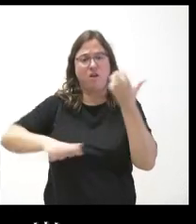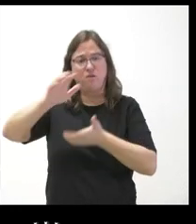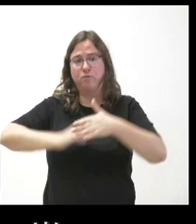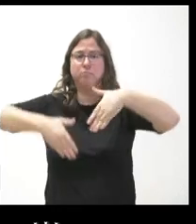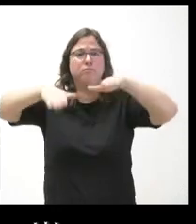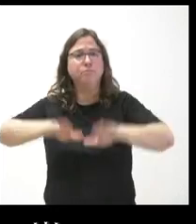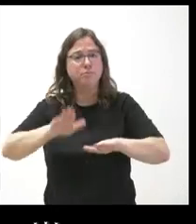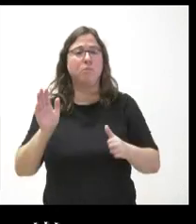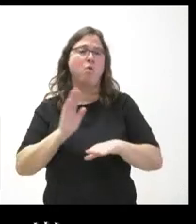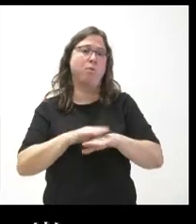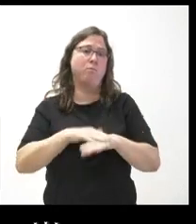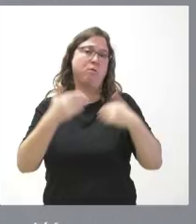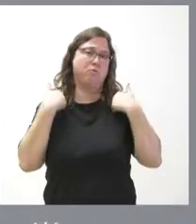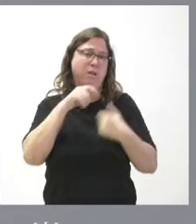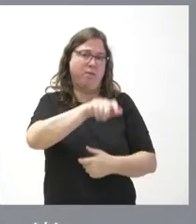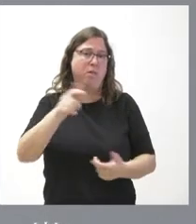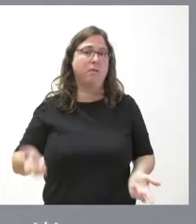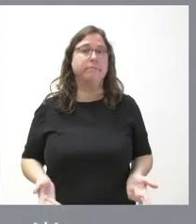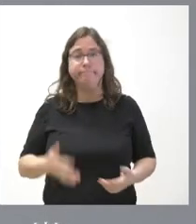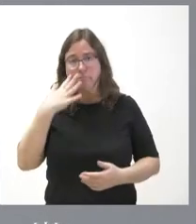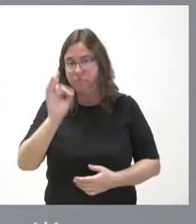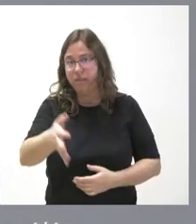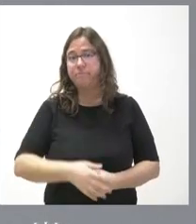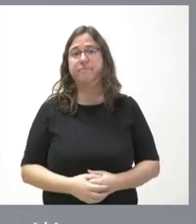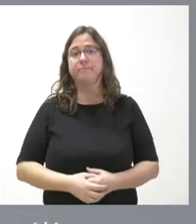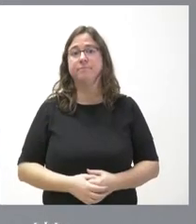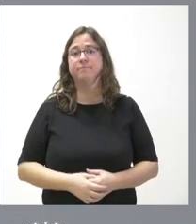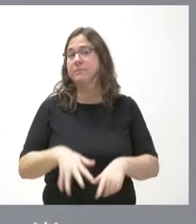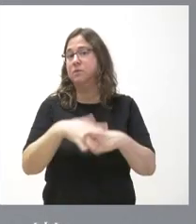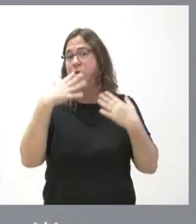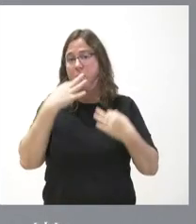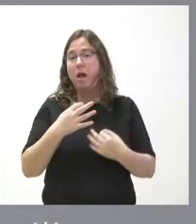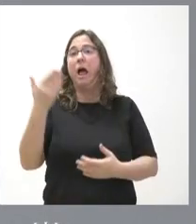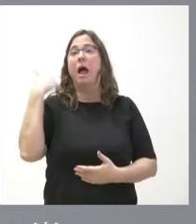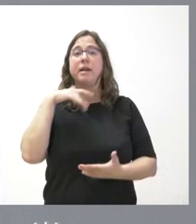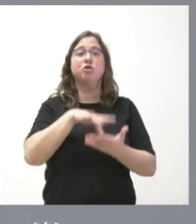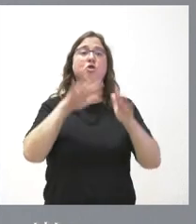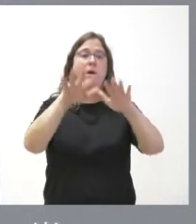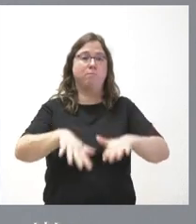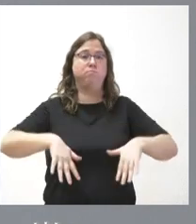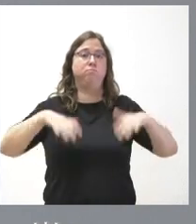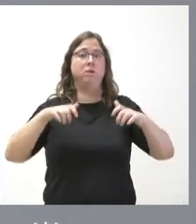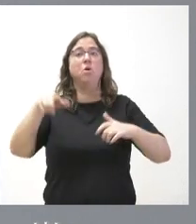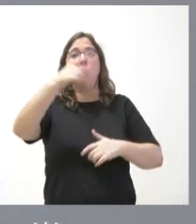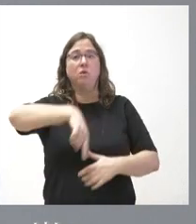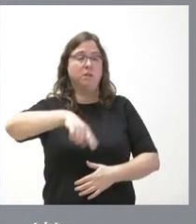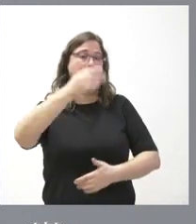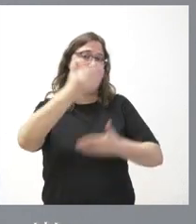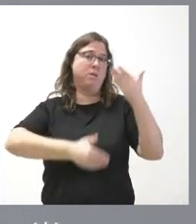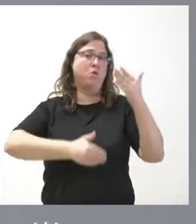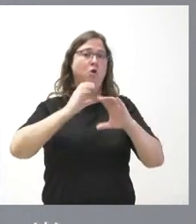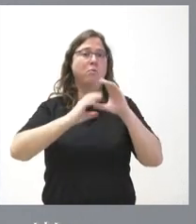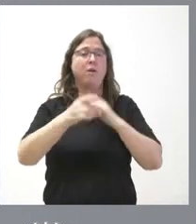a los ciudadanos pues es una realidad porque si ayer celebra un pleno de las cortes de Castilla y León y ustedes como medios de comunicación